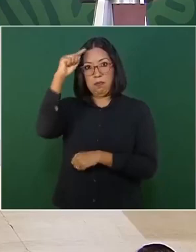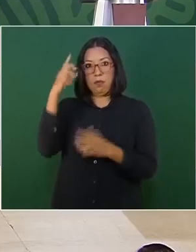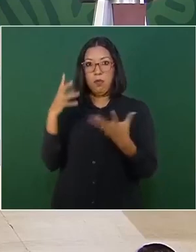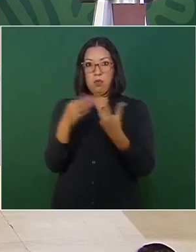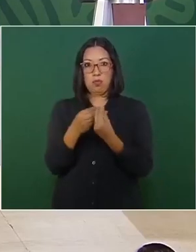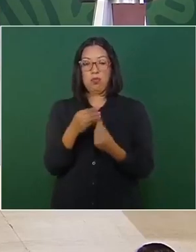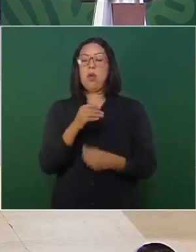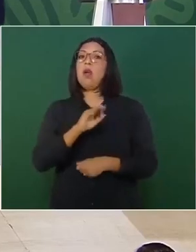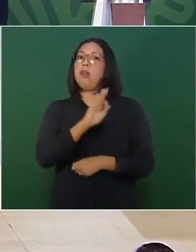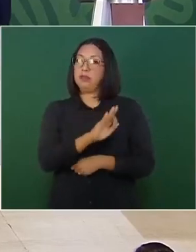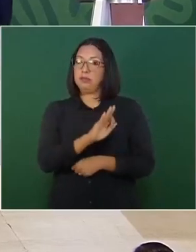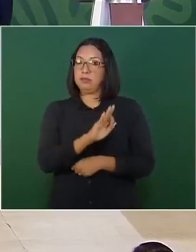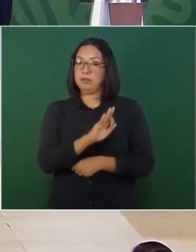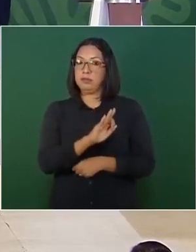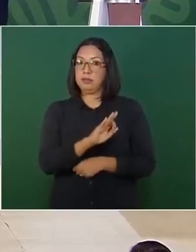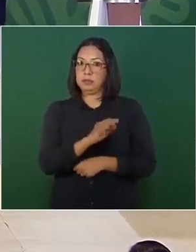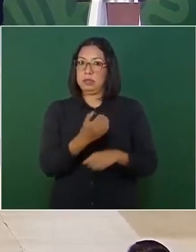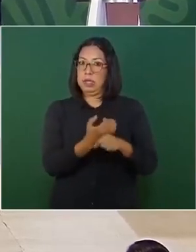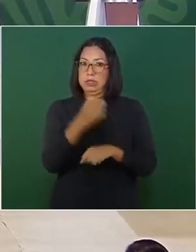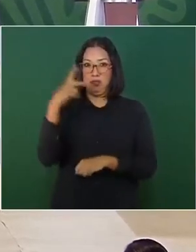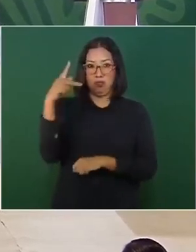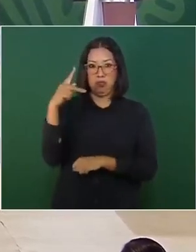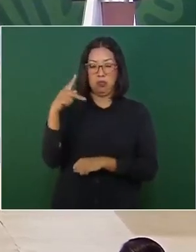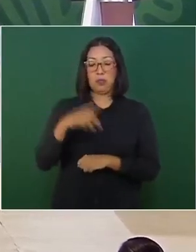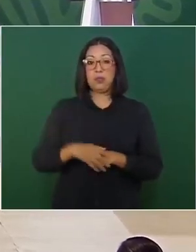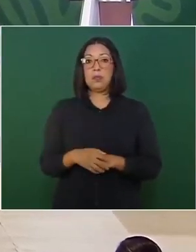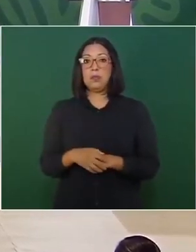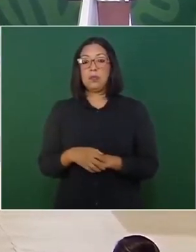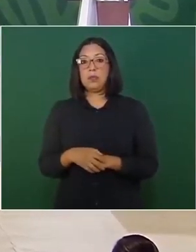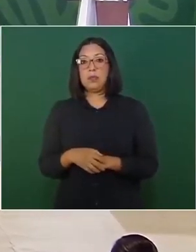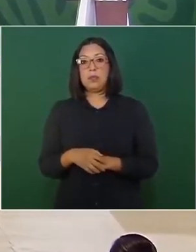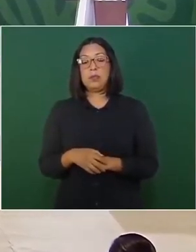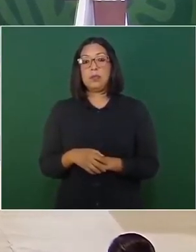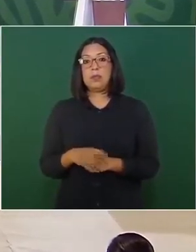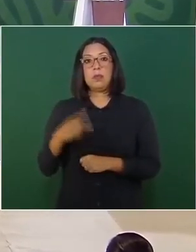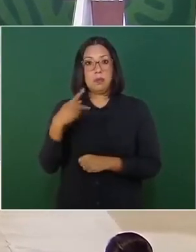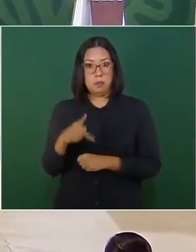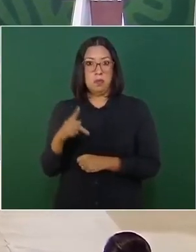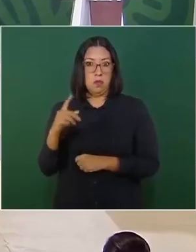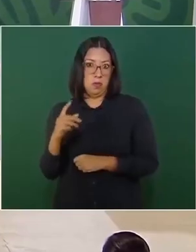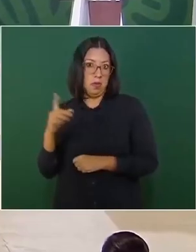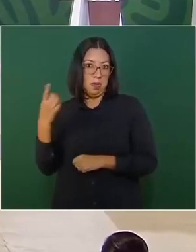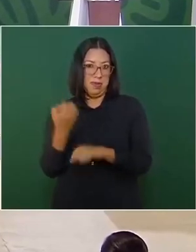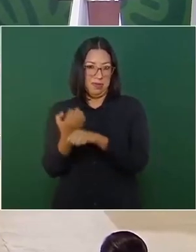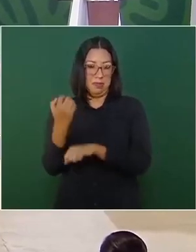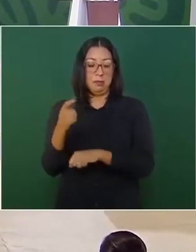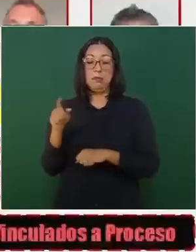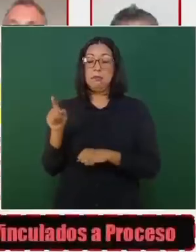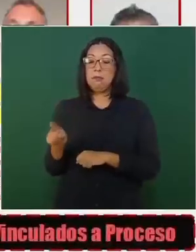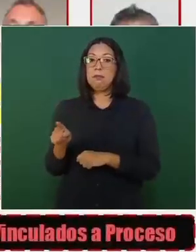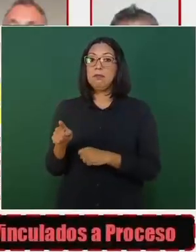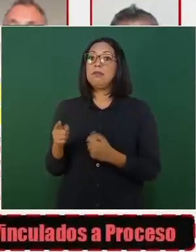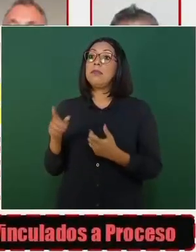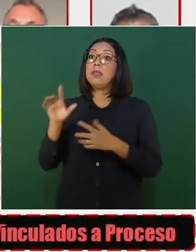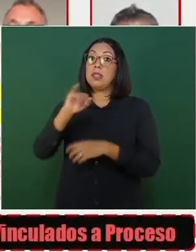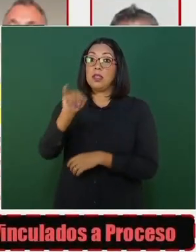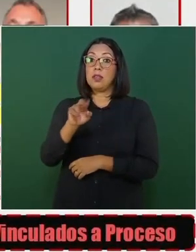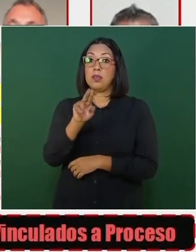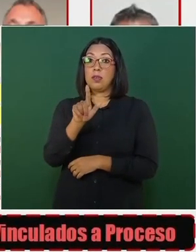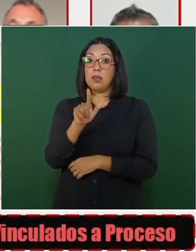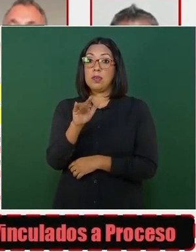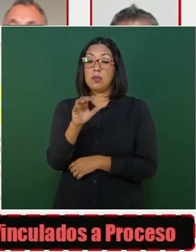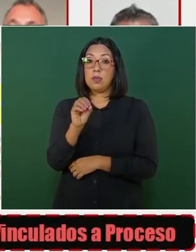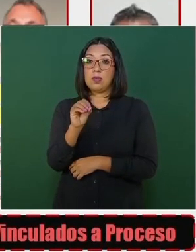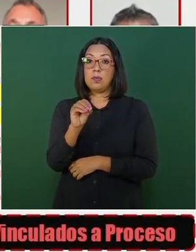la Fiscalía del Estado, la Procuraduría de Tlaxcala y la CONACE, lograron la detención de Julio César